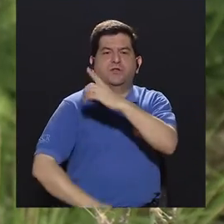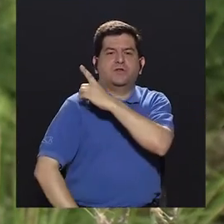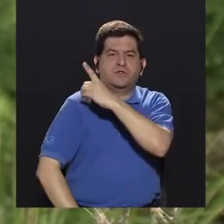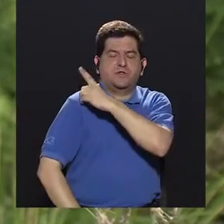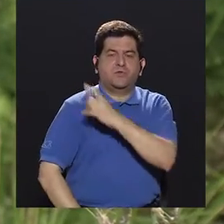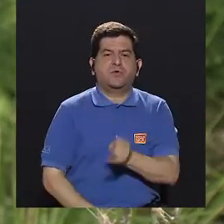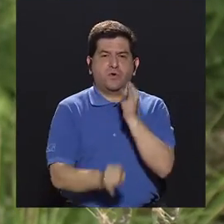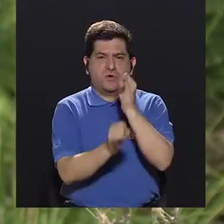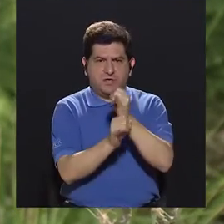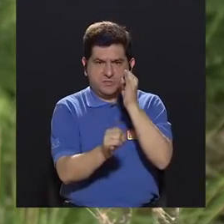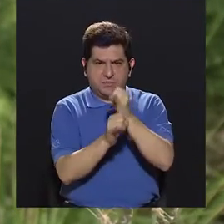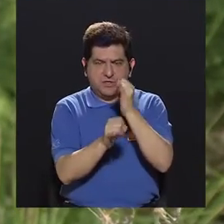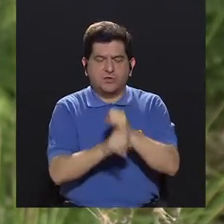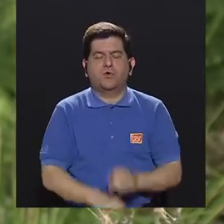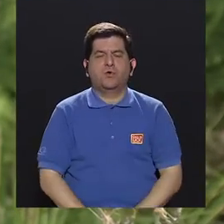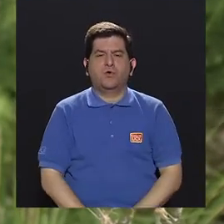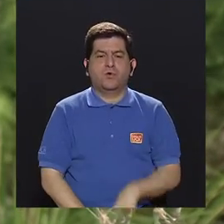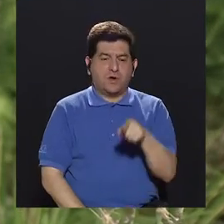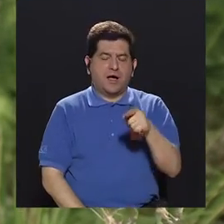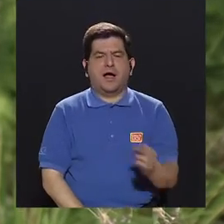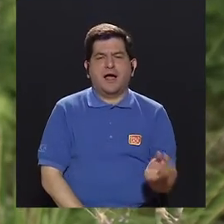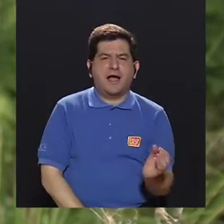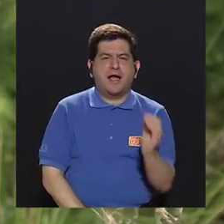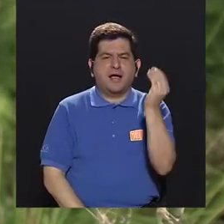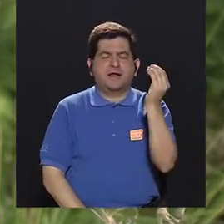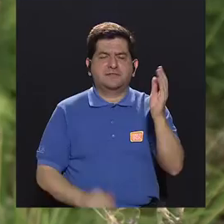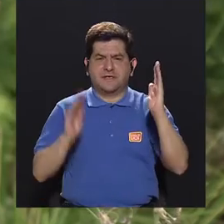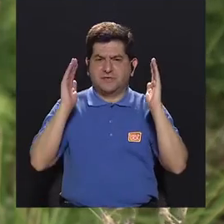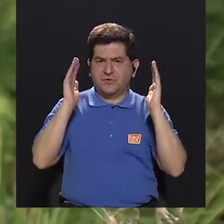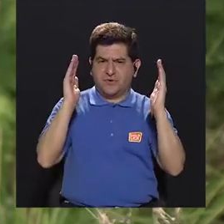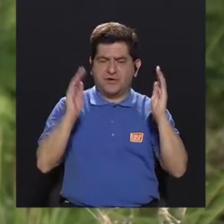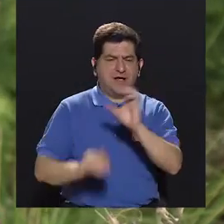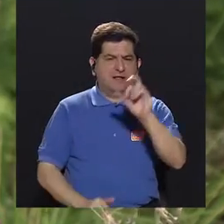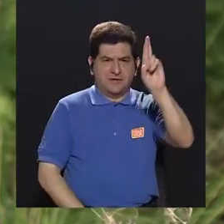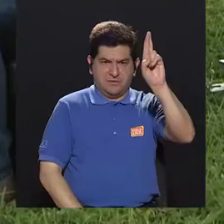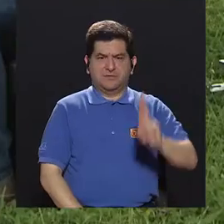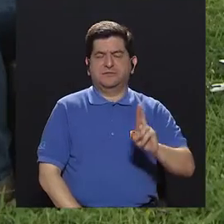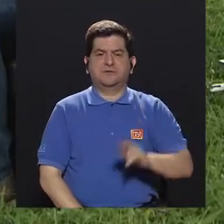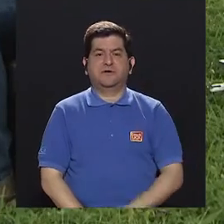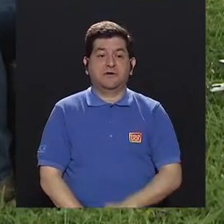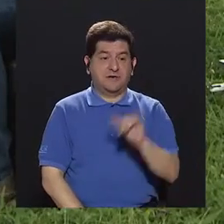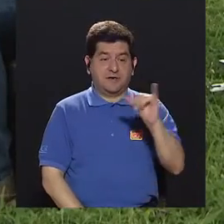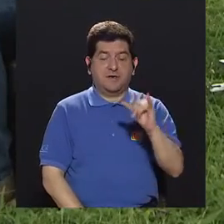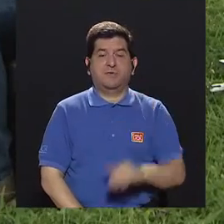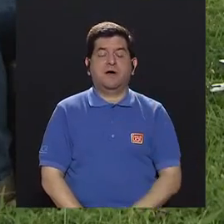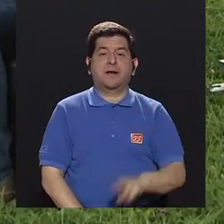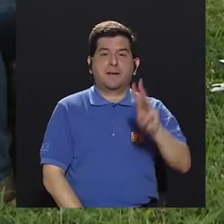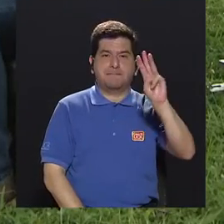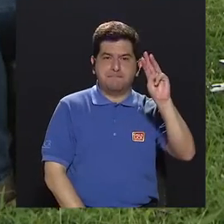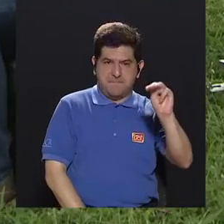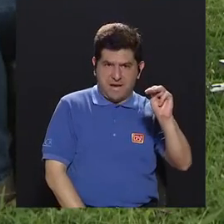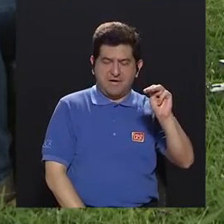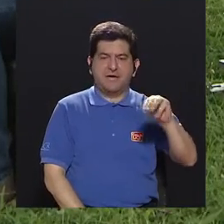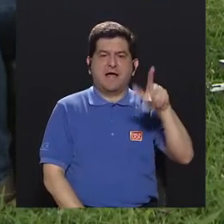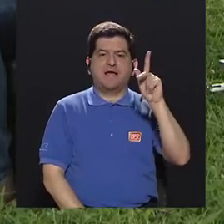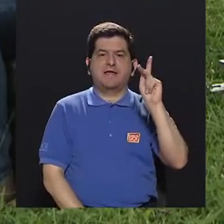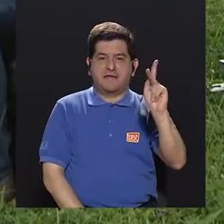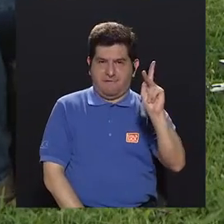directora del Instituto Creciendo en Grande Costa Rica, así como la señora Mirna